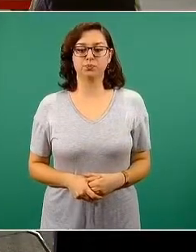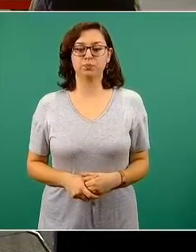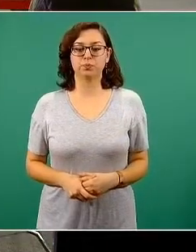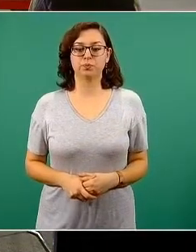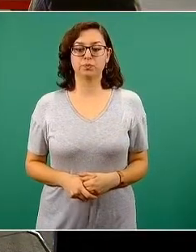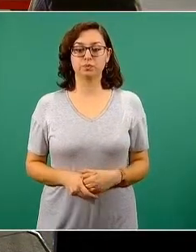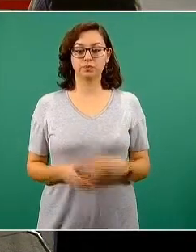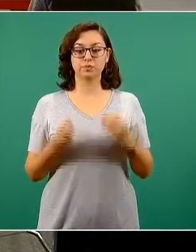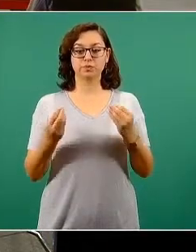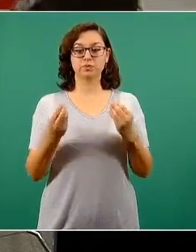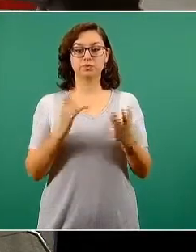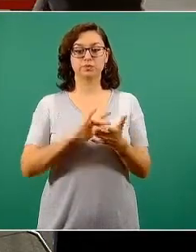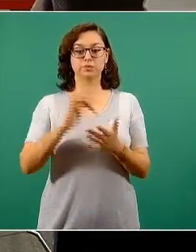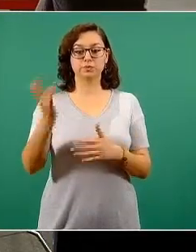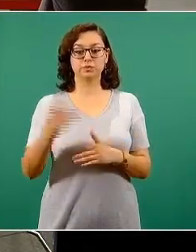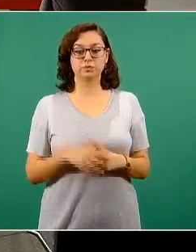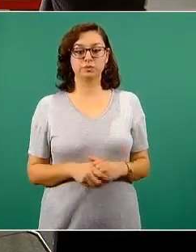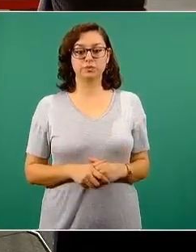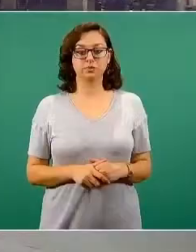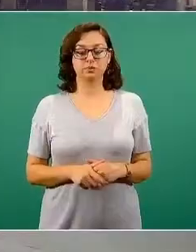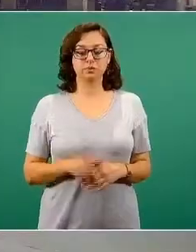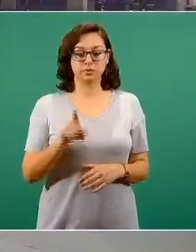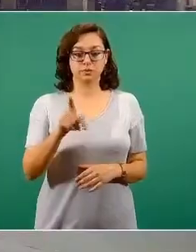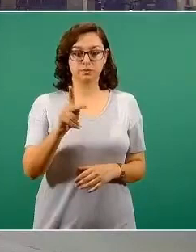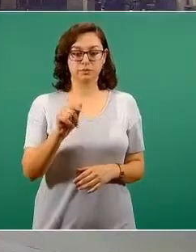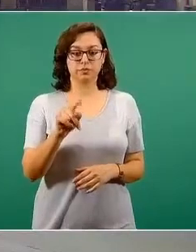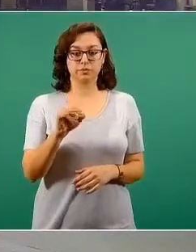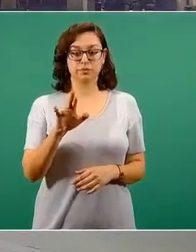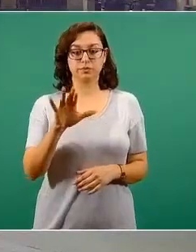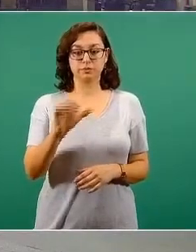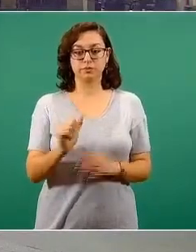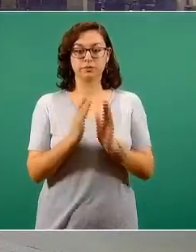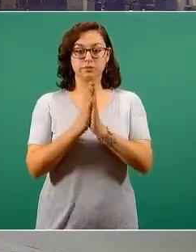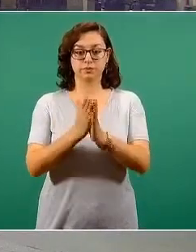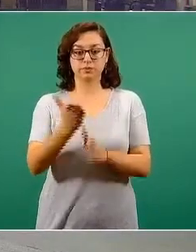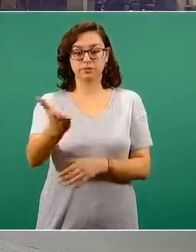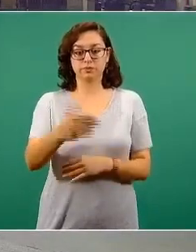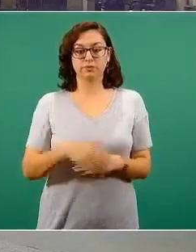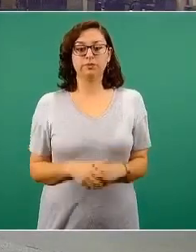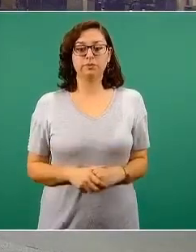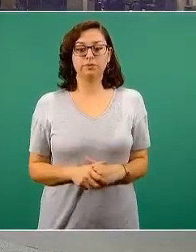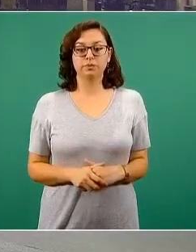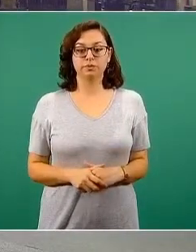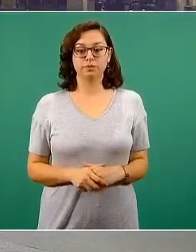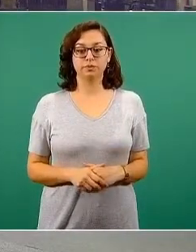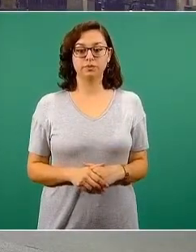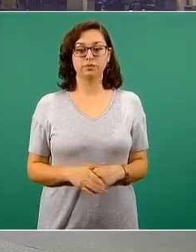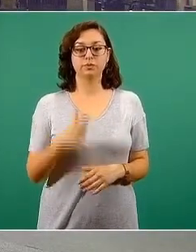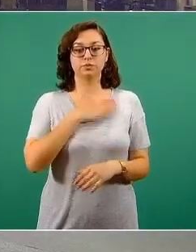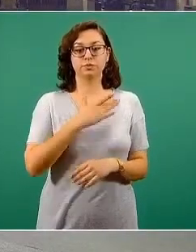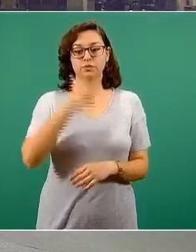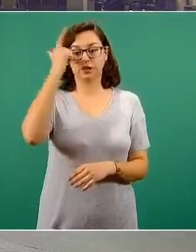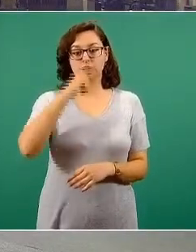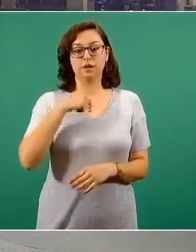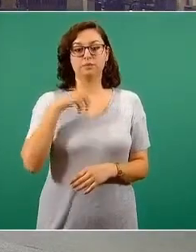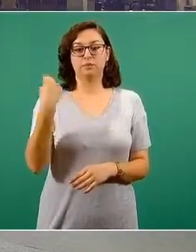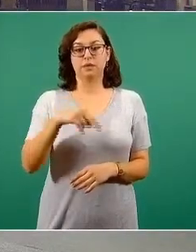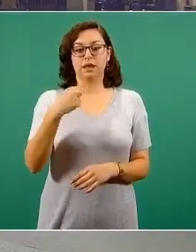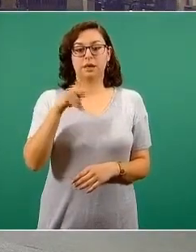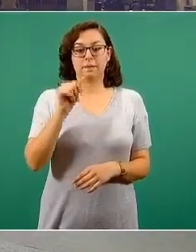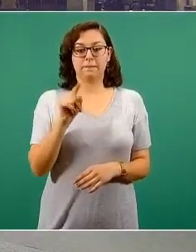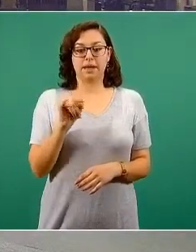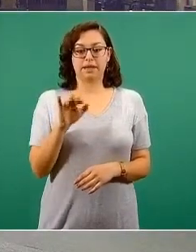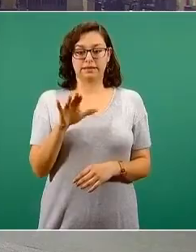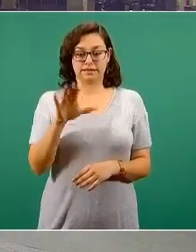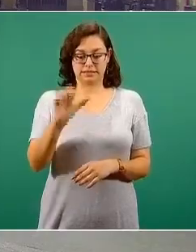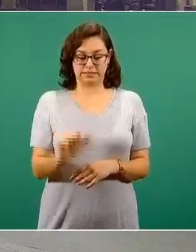Muchas gracias. Patricia, por favor. Buenas noches, doctor Gatel. Patricio Rodríguez Calva, de Grupo Imagen.